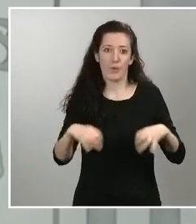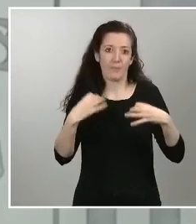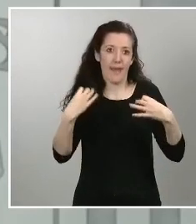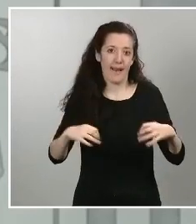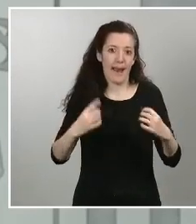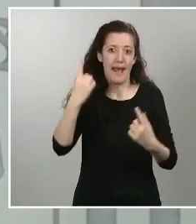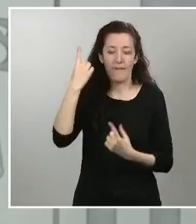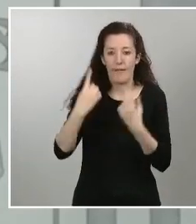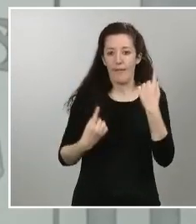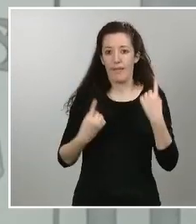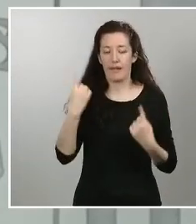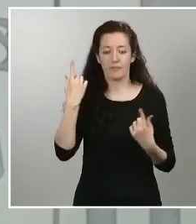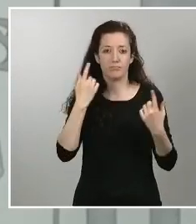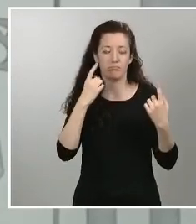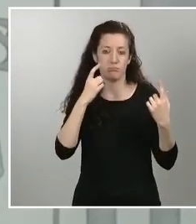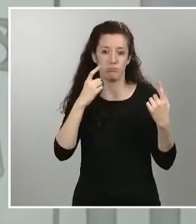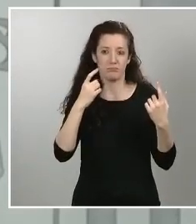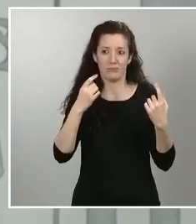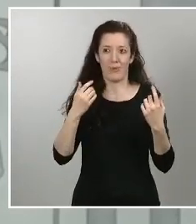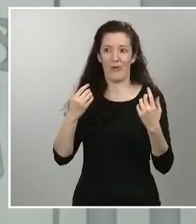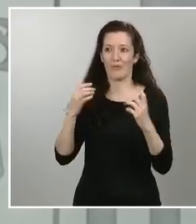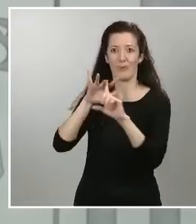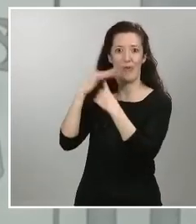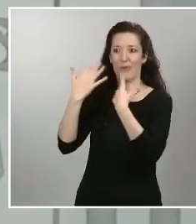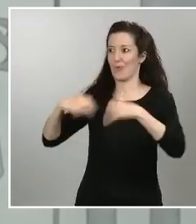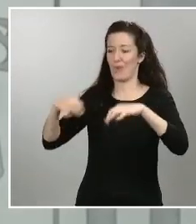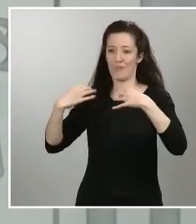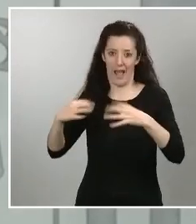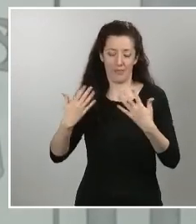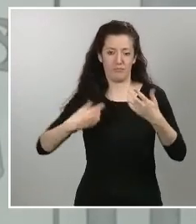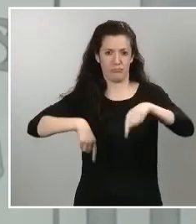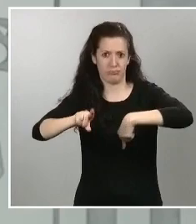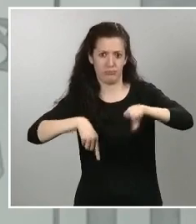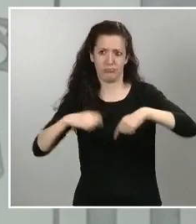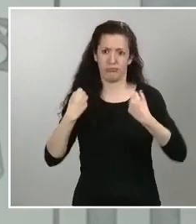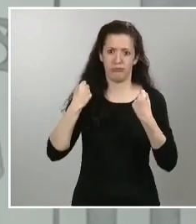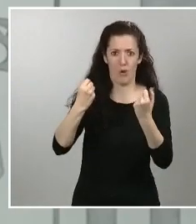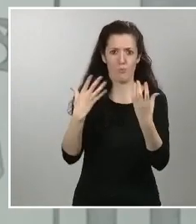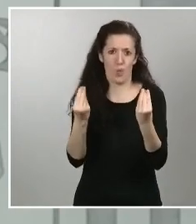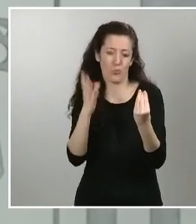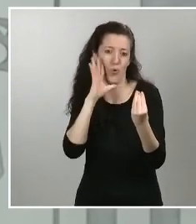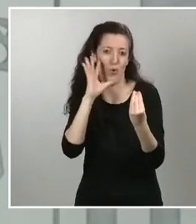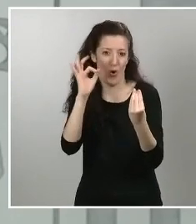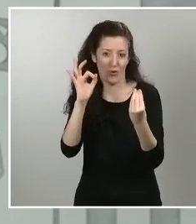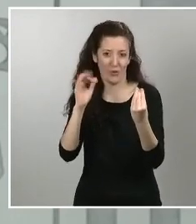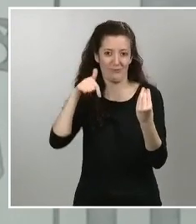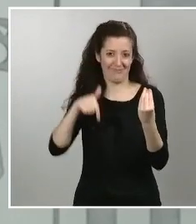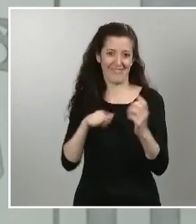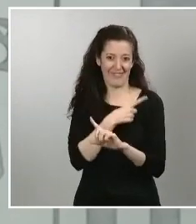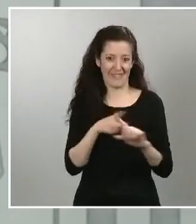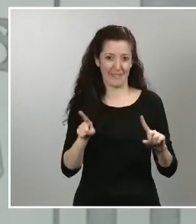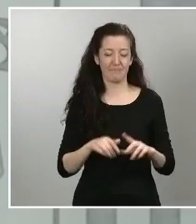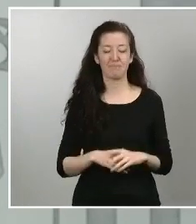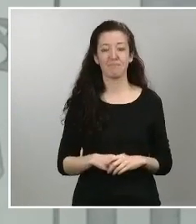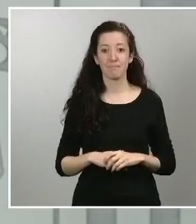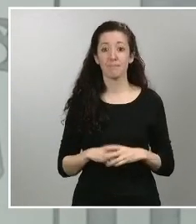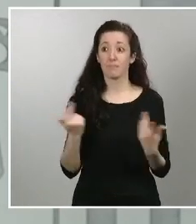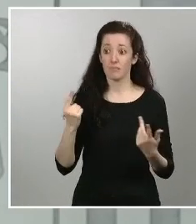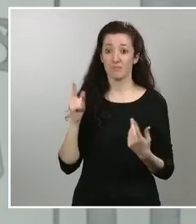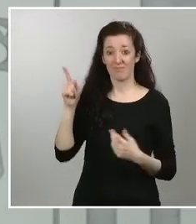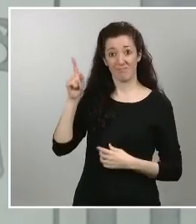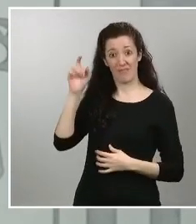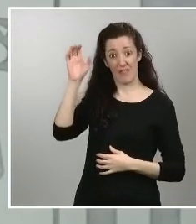elevada la primera conclusión que sacamos a partir de esa de esa recomendación fue primero que las medidas de